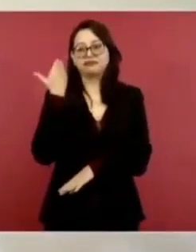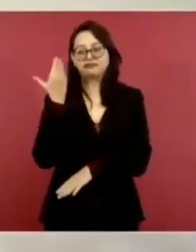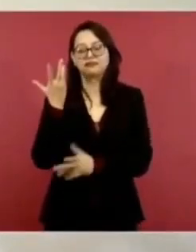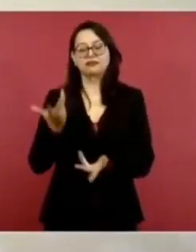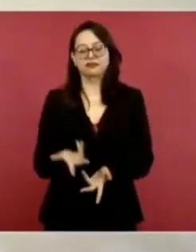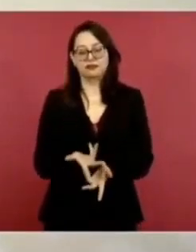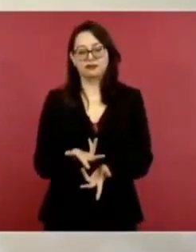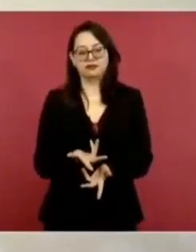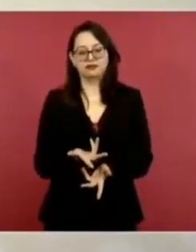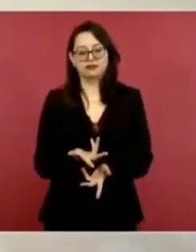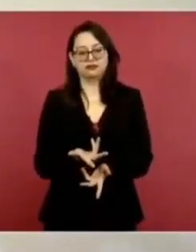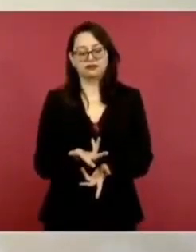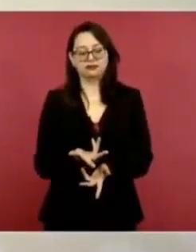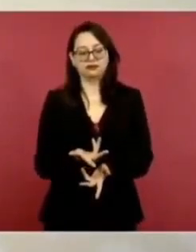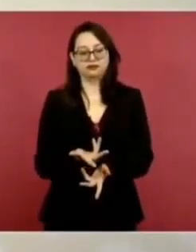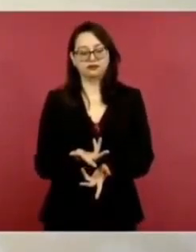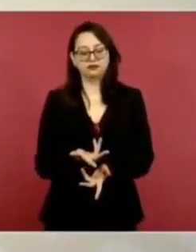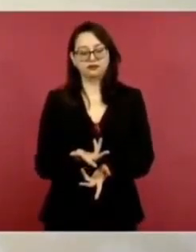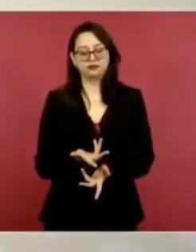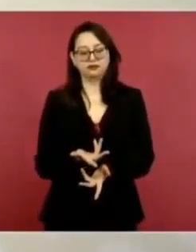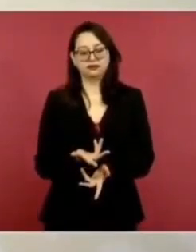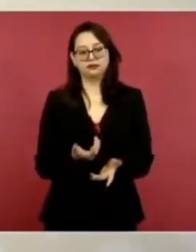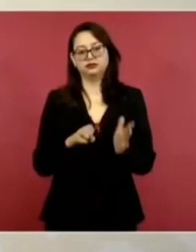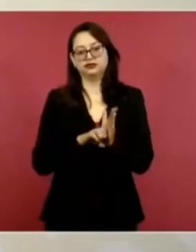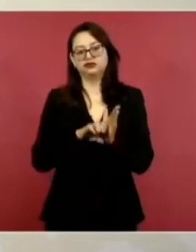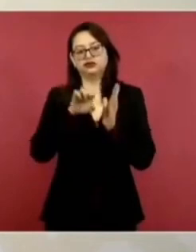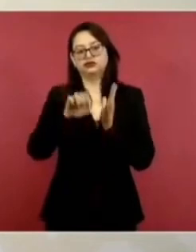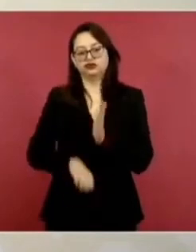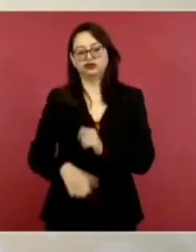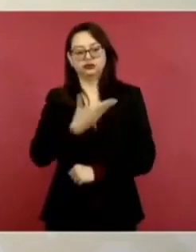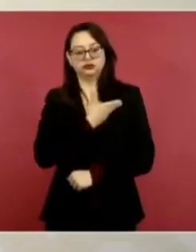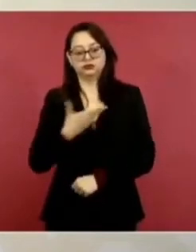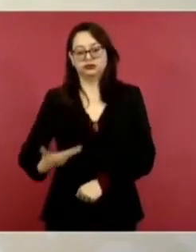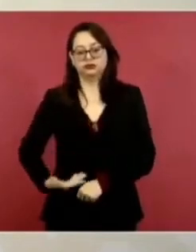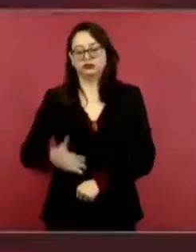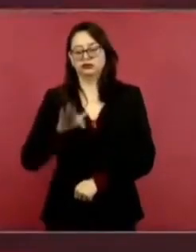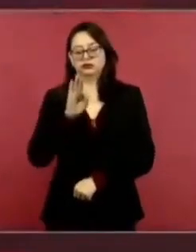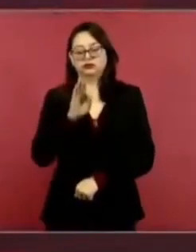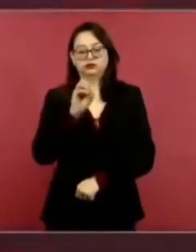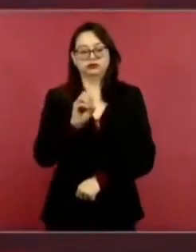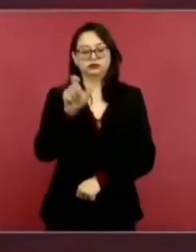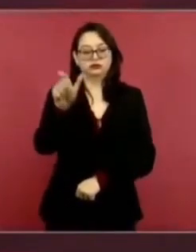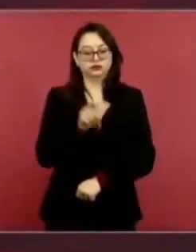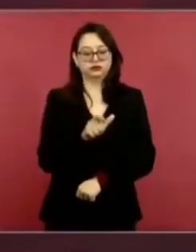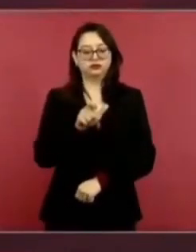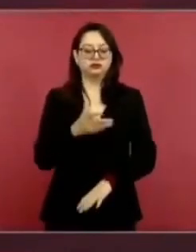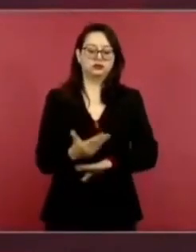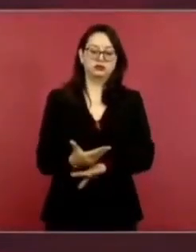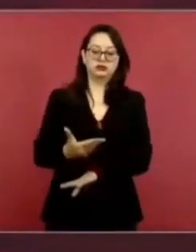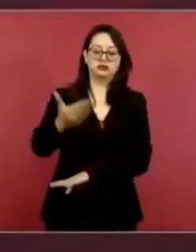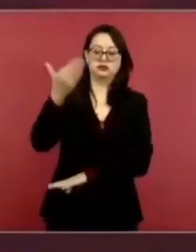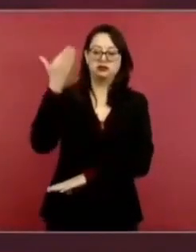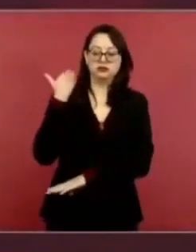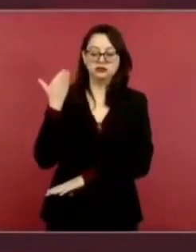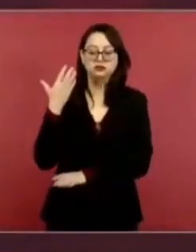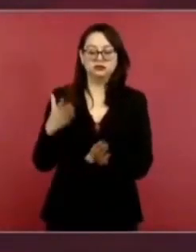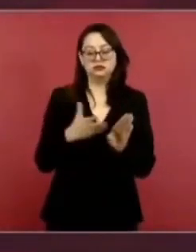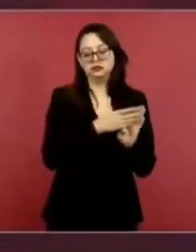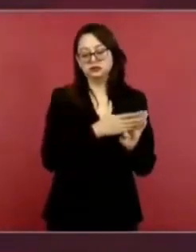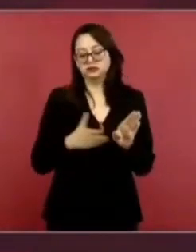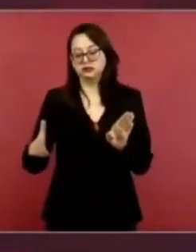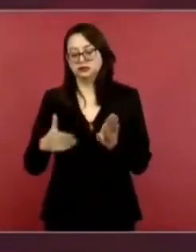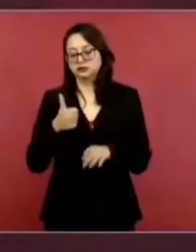lo de antes? Si él autorizó